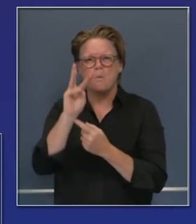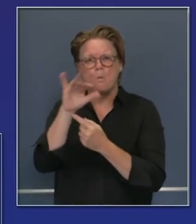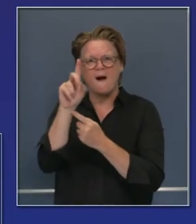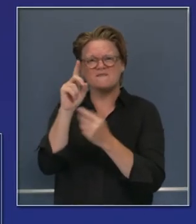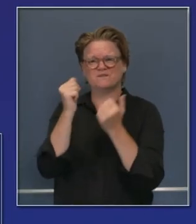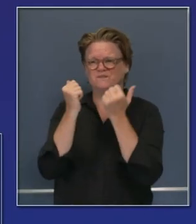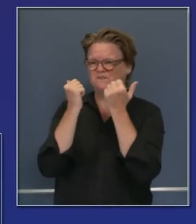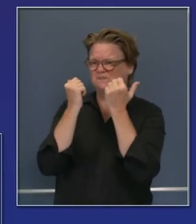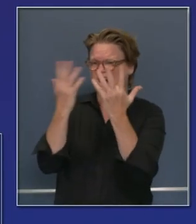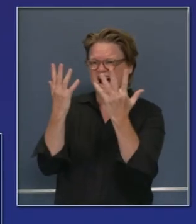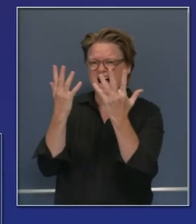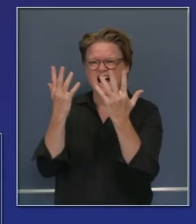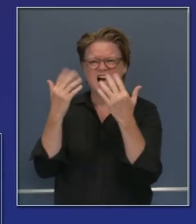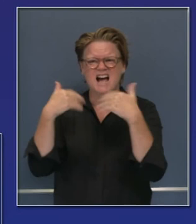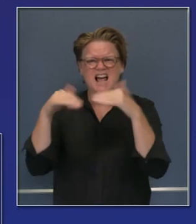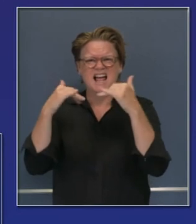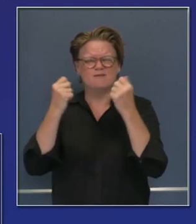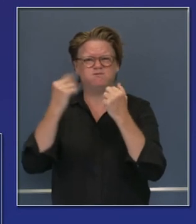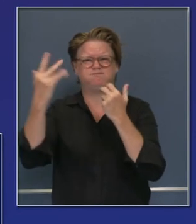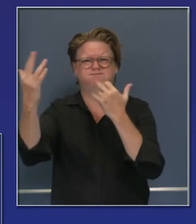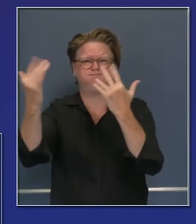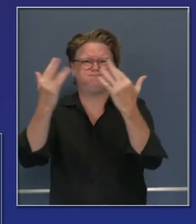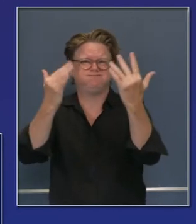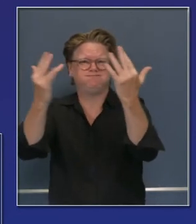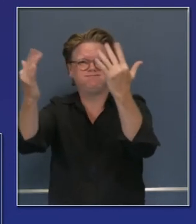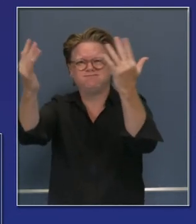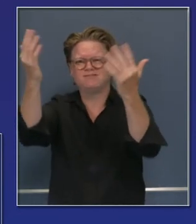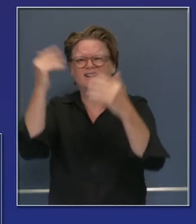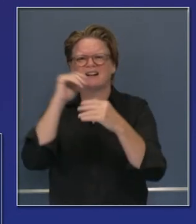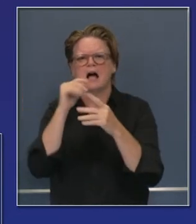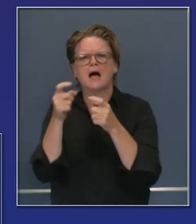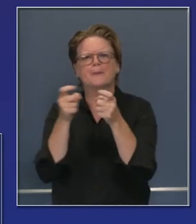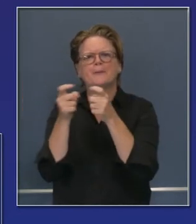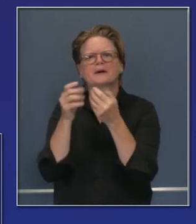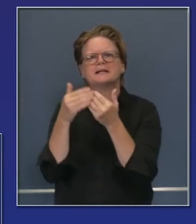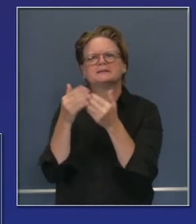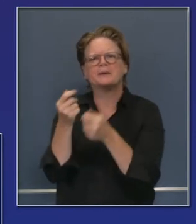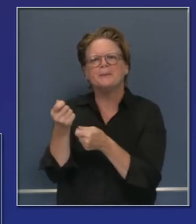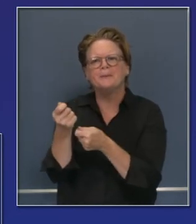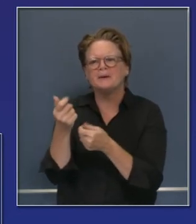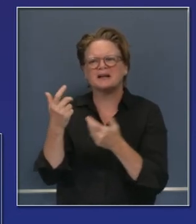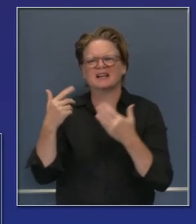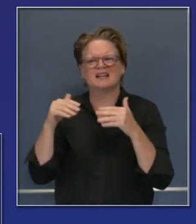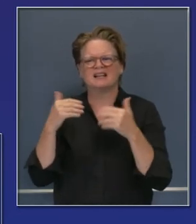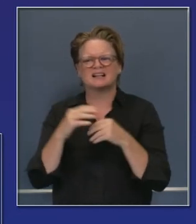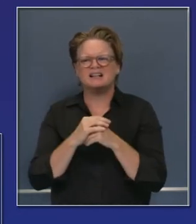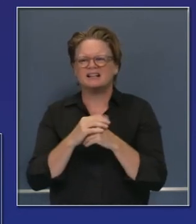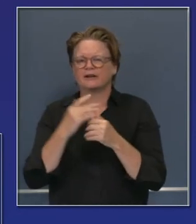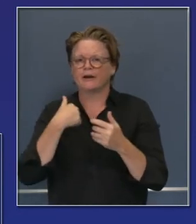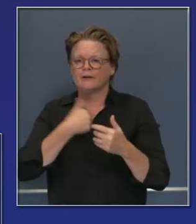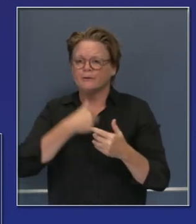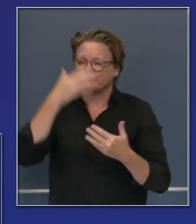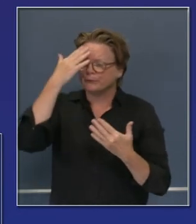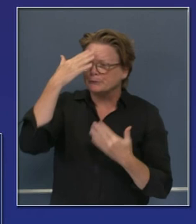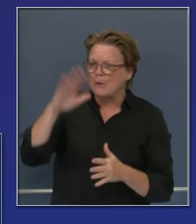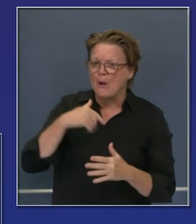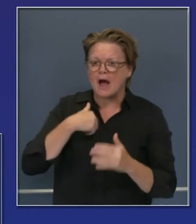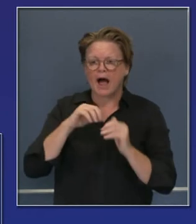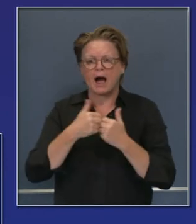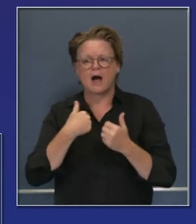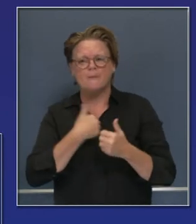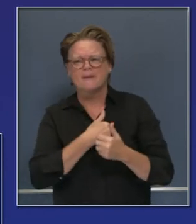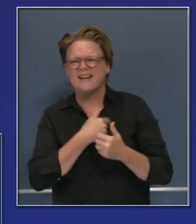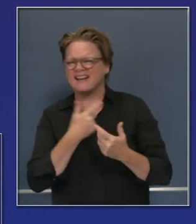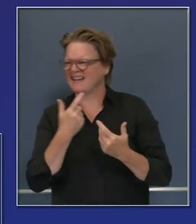incendios más feroces que hemos tenido en la historia yo no soy ingenuo en cuanto a prácticas forestales en los últimos 100 años no